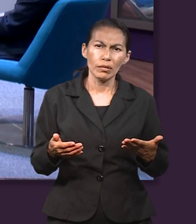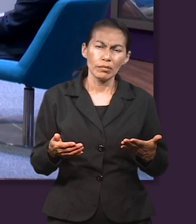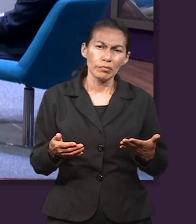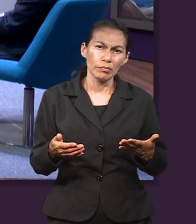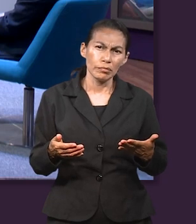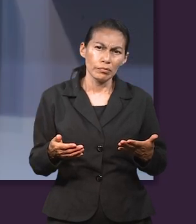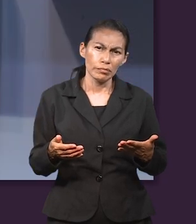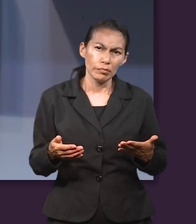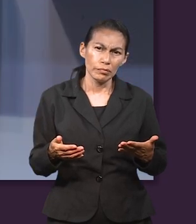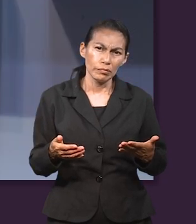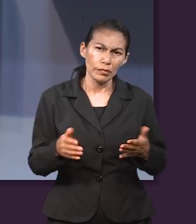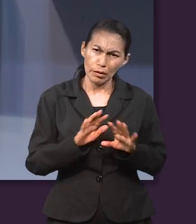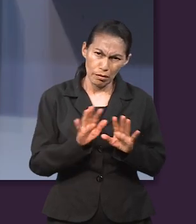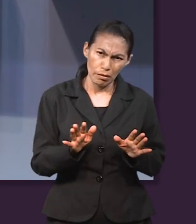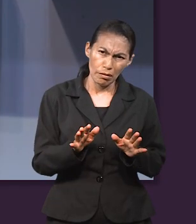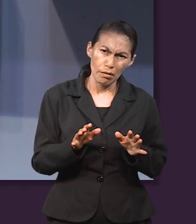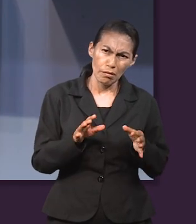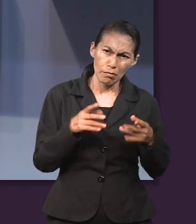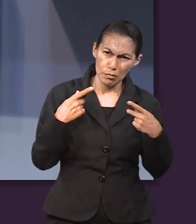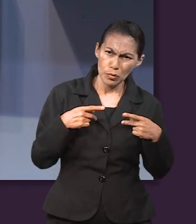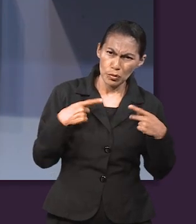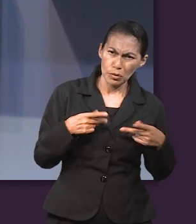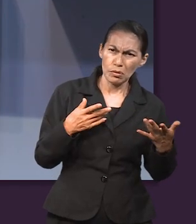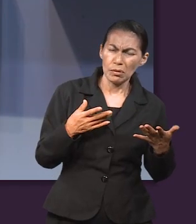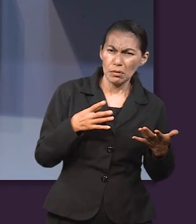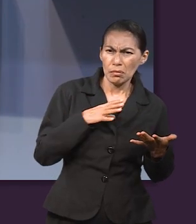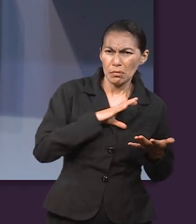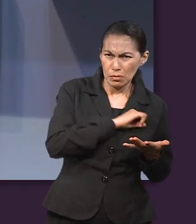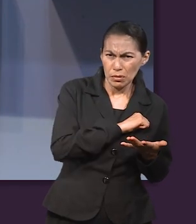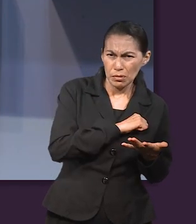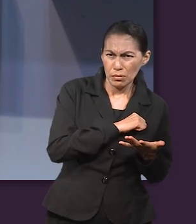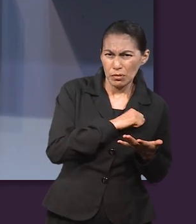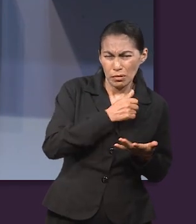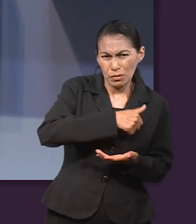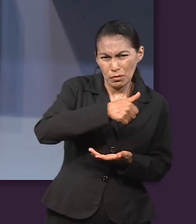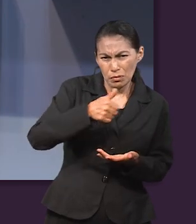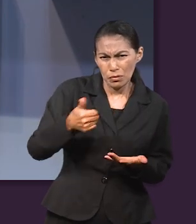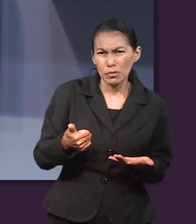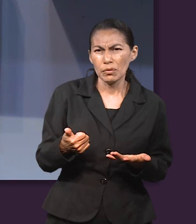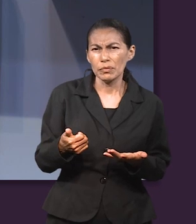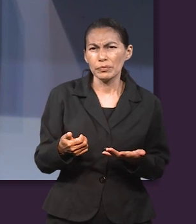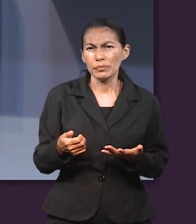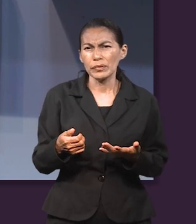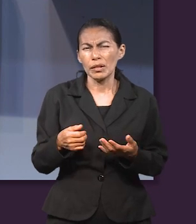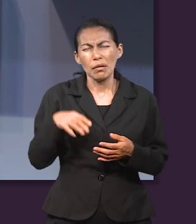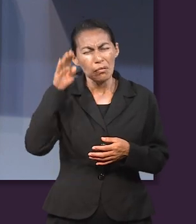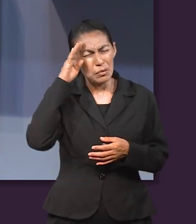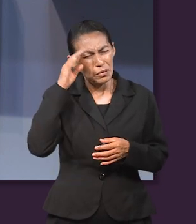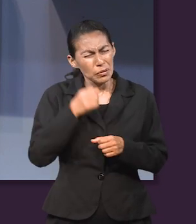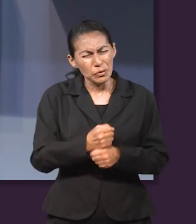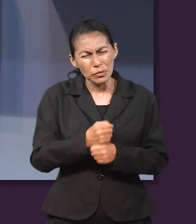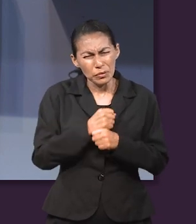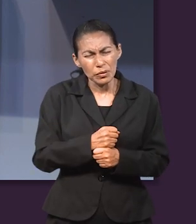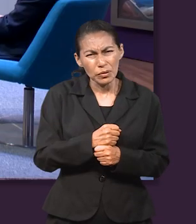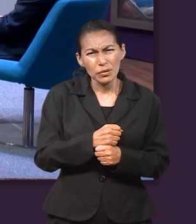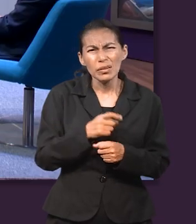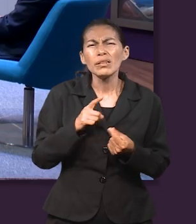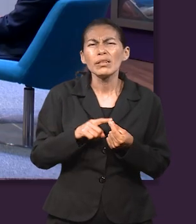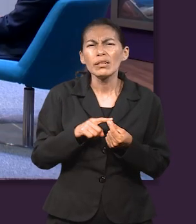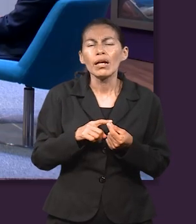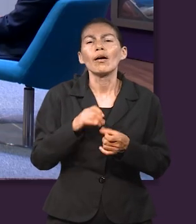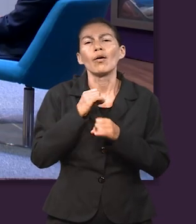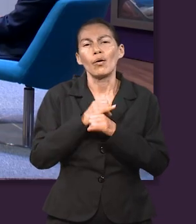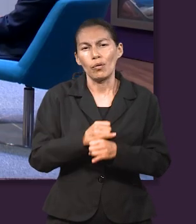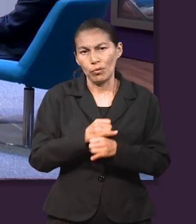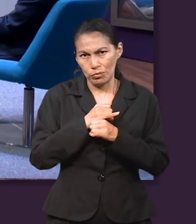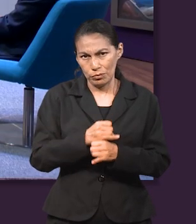Bien, vamos ahora a una parte que, bueno, ya hemos hablado del personaje en el que más pensamos